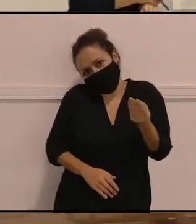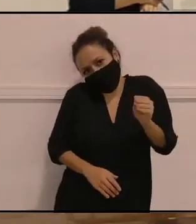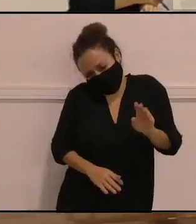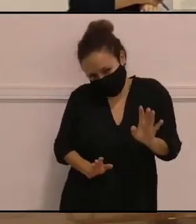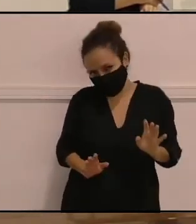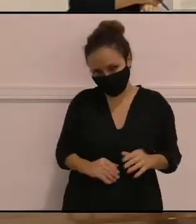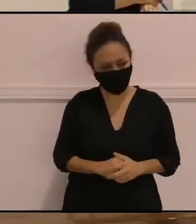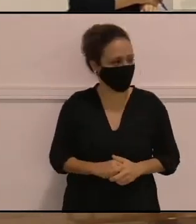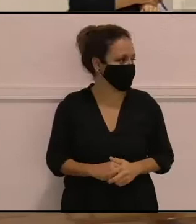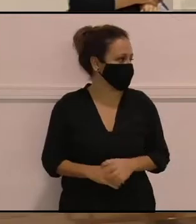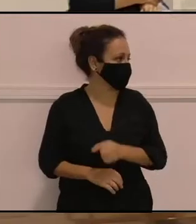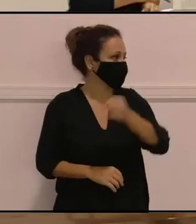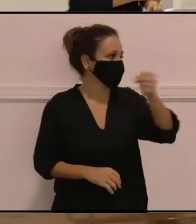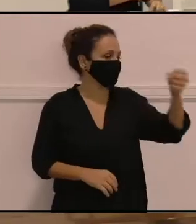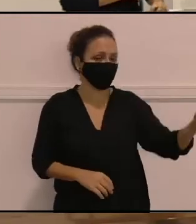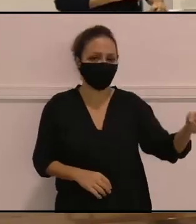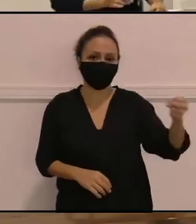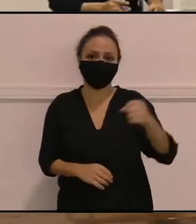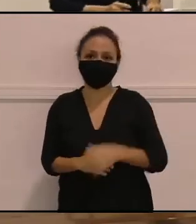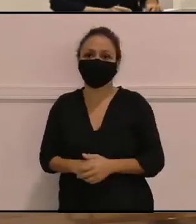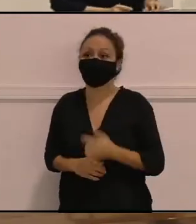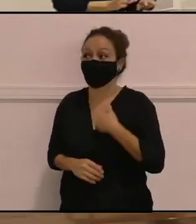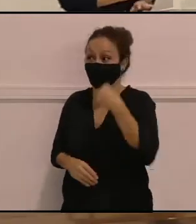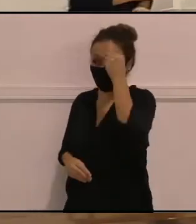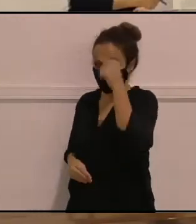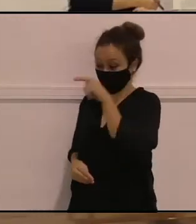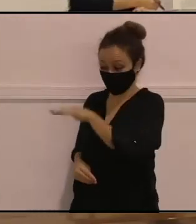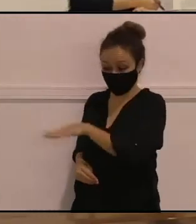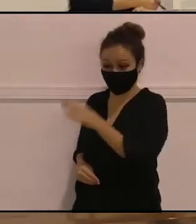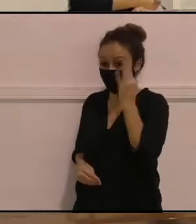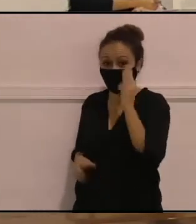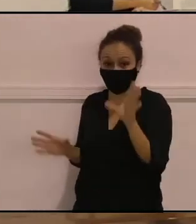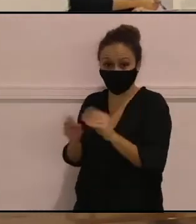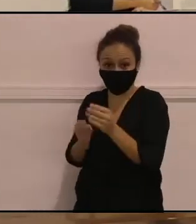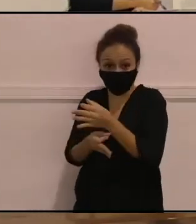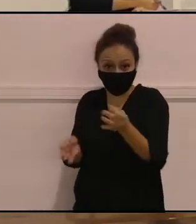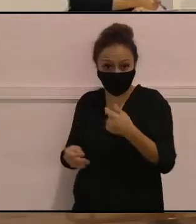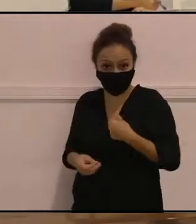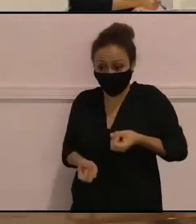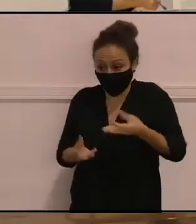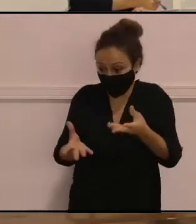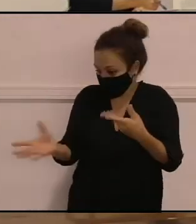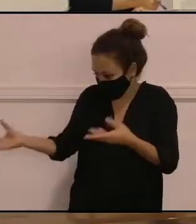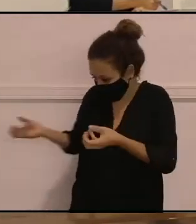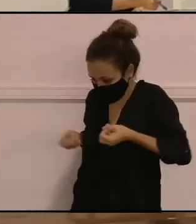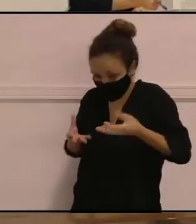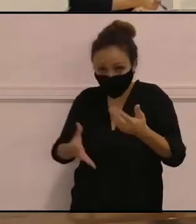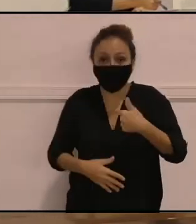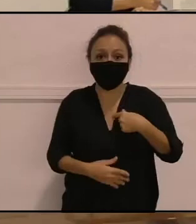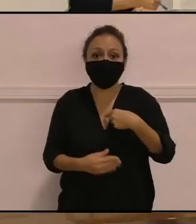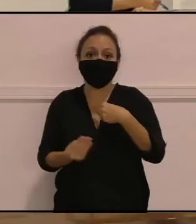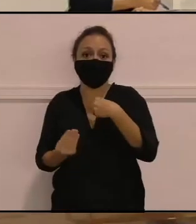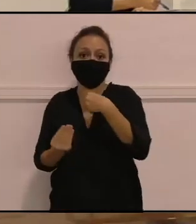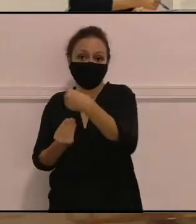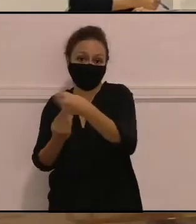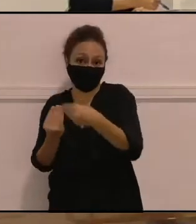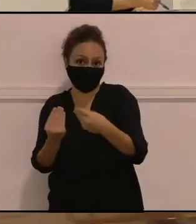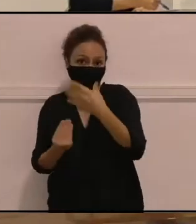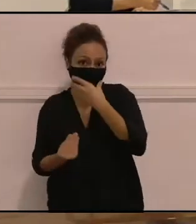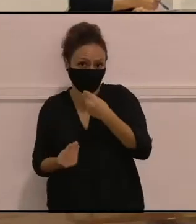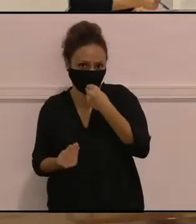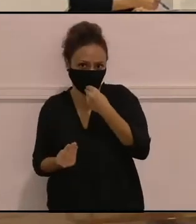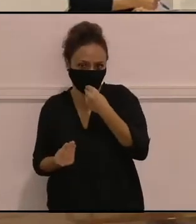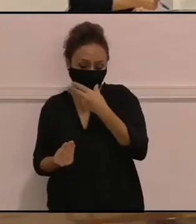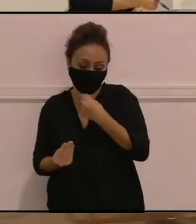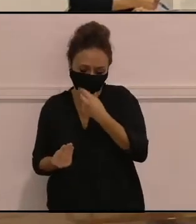Yo creo que Maiti lo ha resumido bien, justo lo que quería decir. Yo nací en forma de Gran Canaria, soy de Gran Canaria y